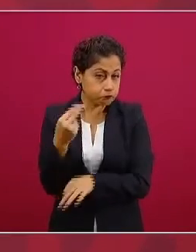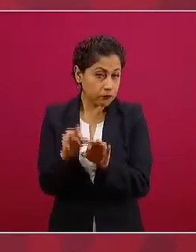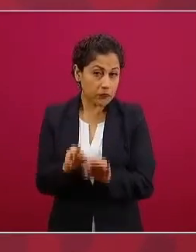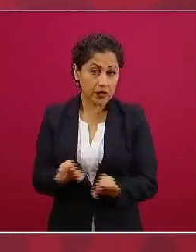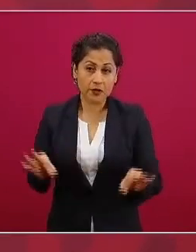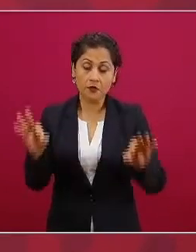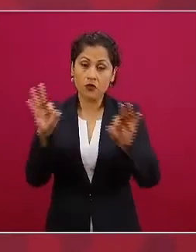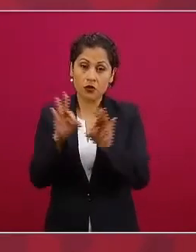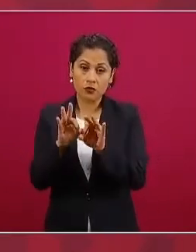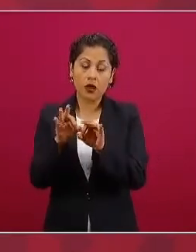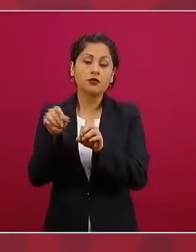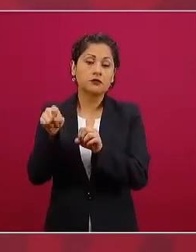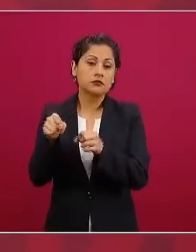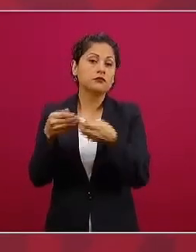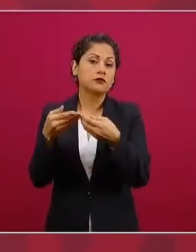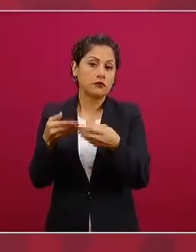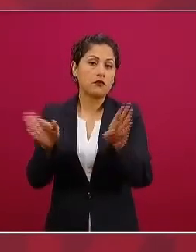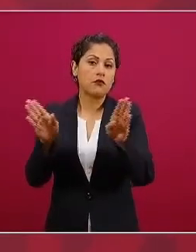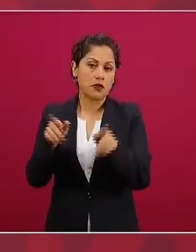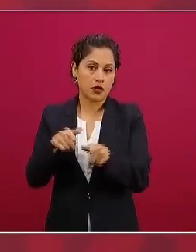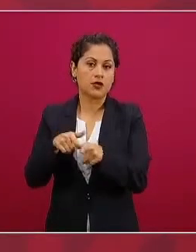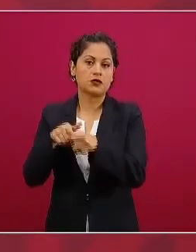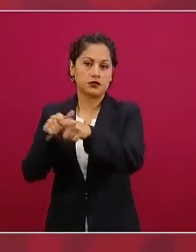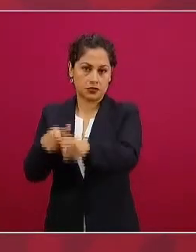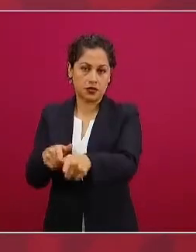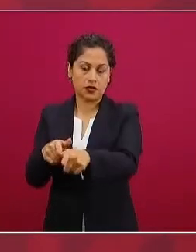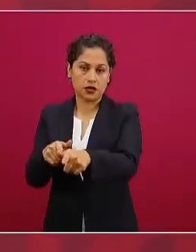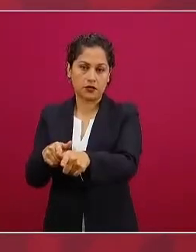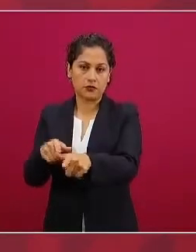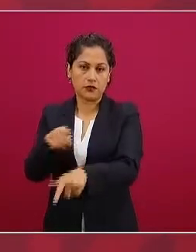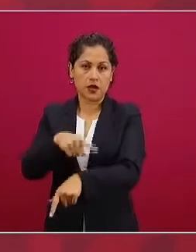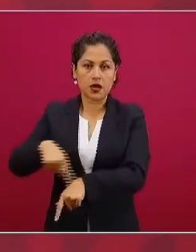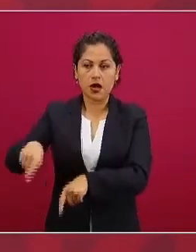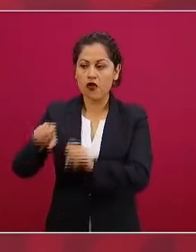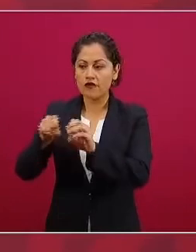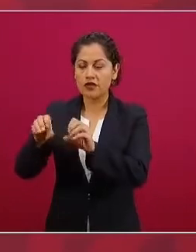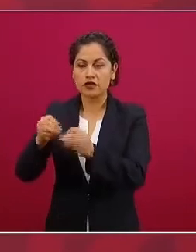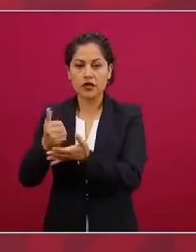el beneficio de la gente.